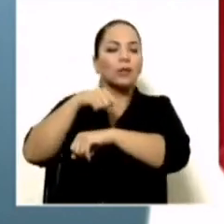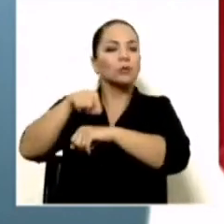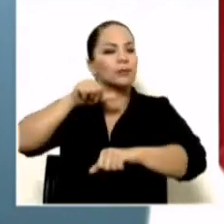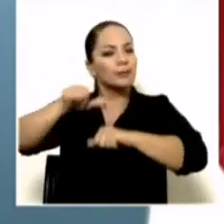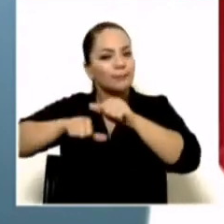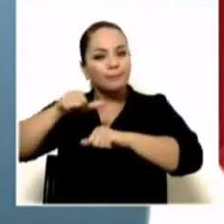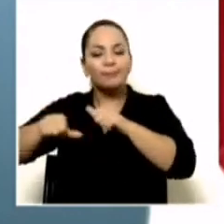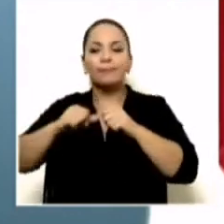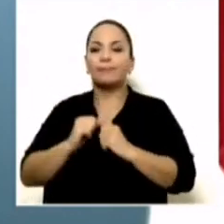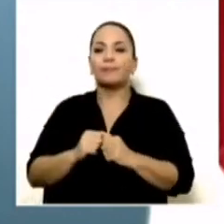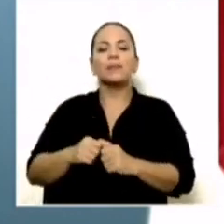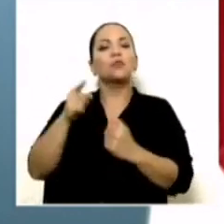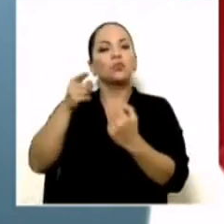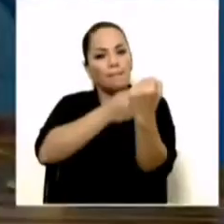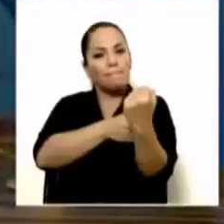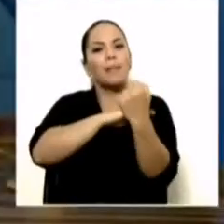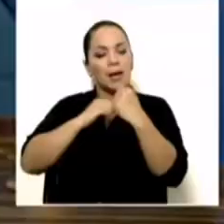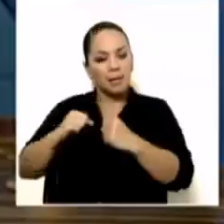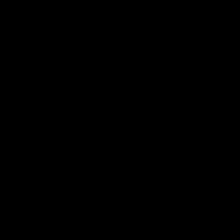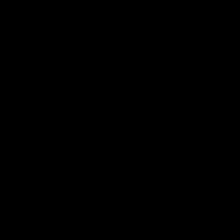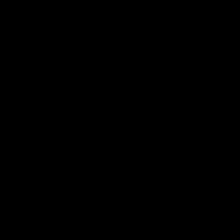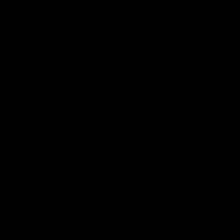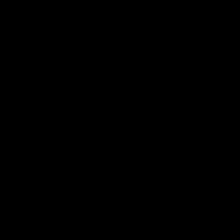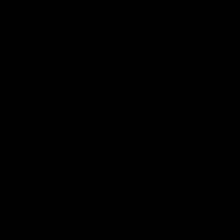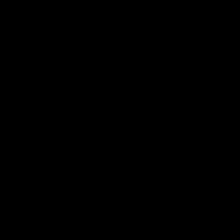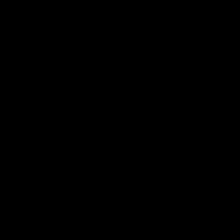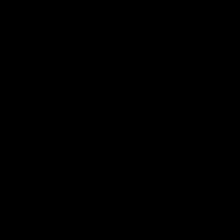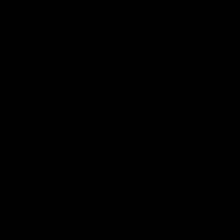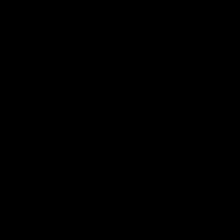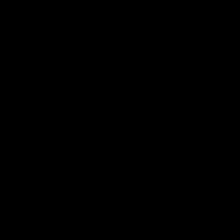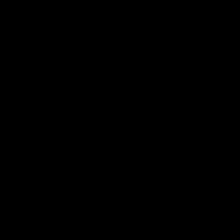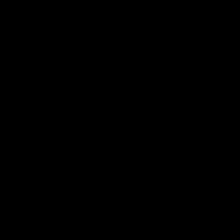de esfuerzo y la valentía de haber traído.